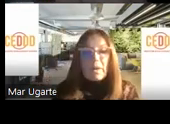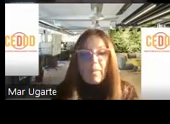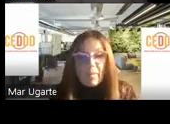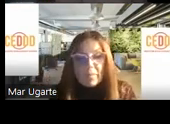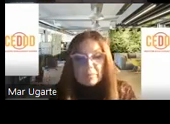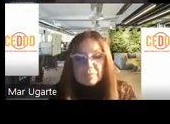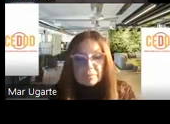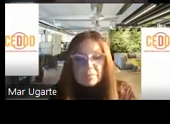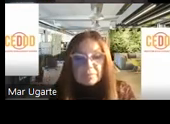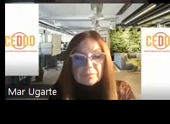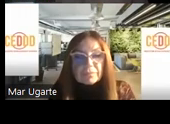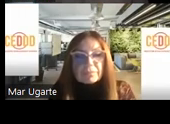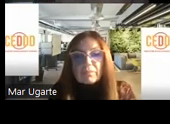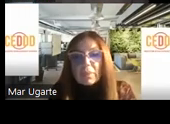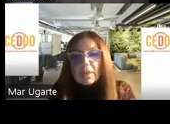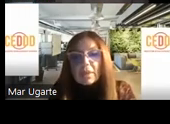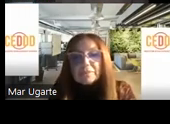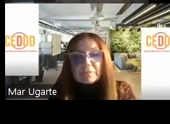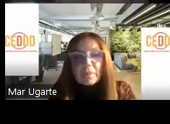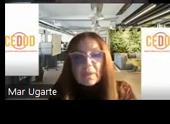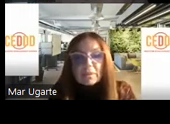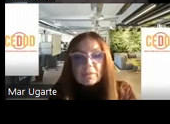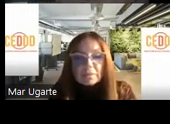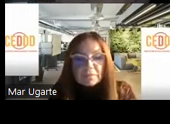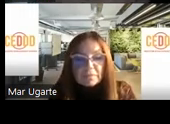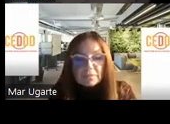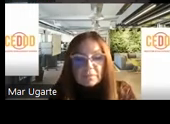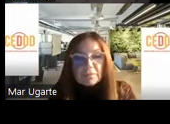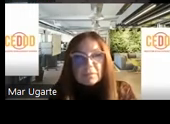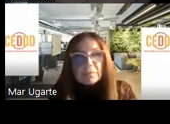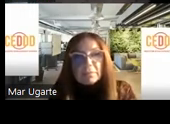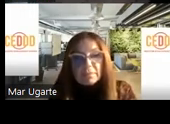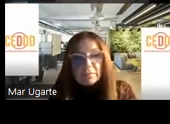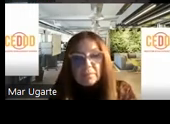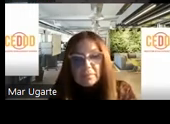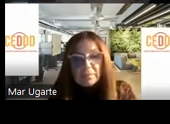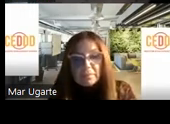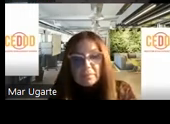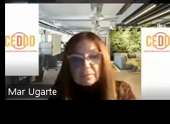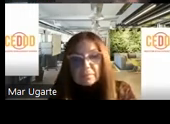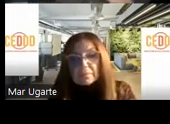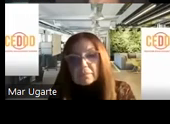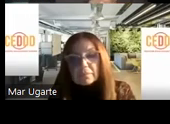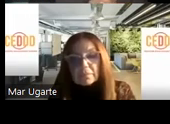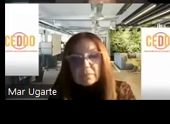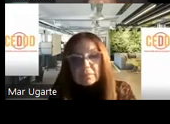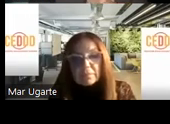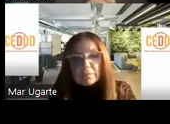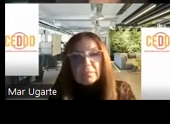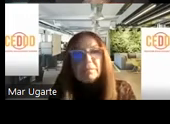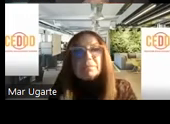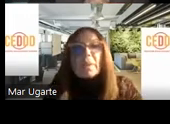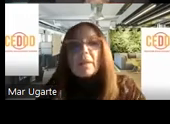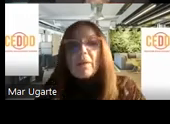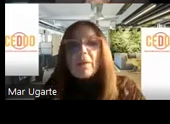plasma rico en plaquetas. El plasma rico en plaquetas se saca, como veis aquí, en una muestra de la propia sangre del paciente, se concentra, sostiene el